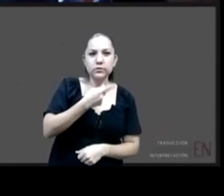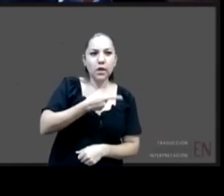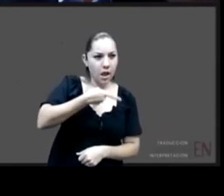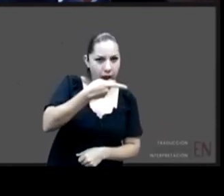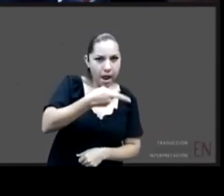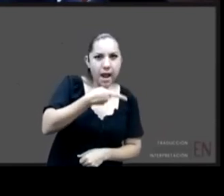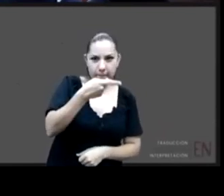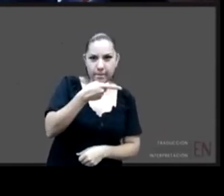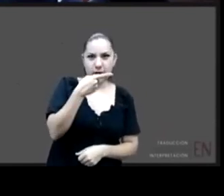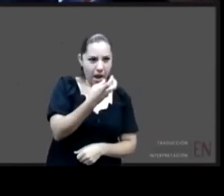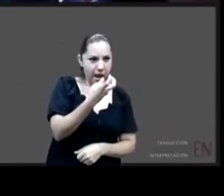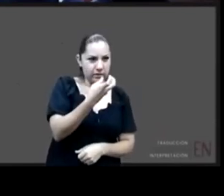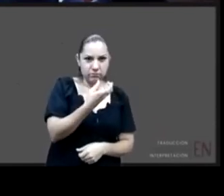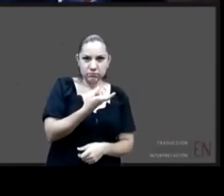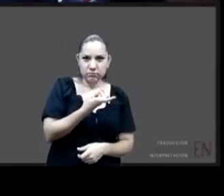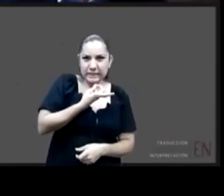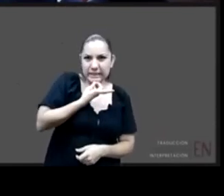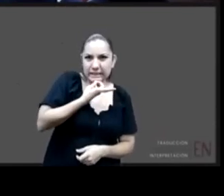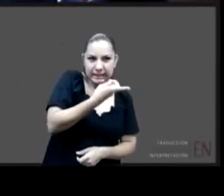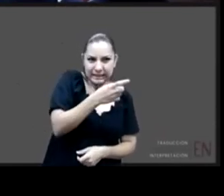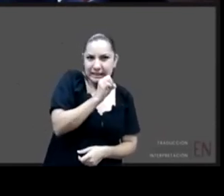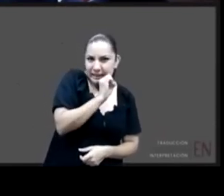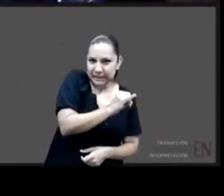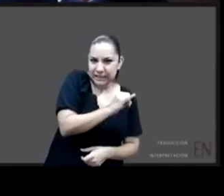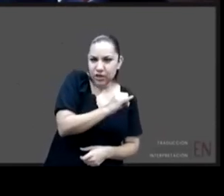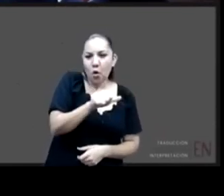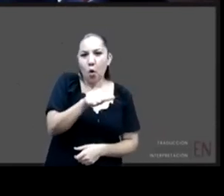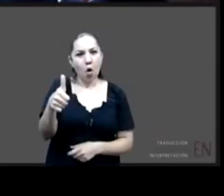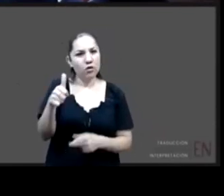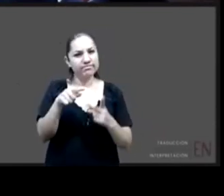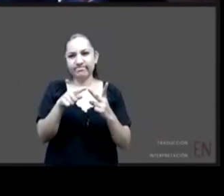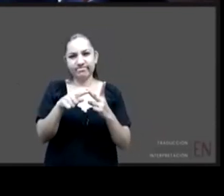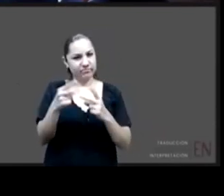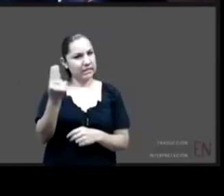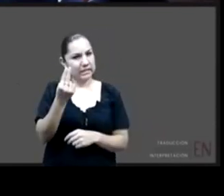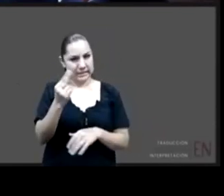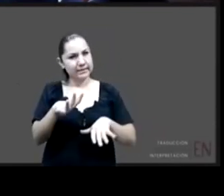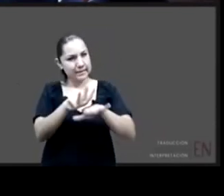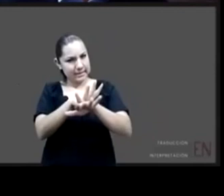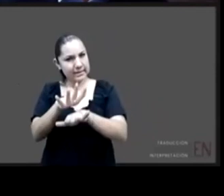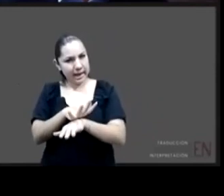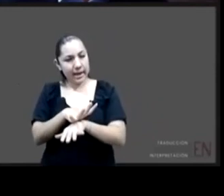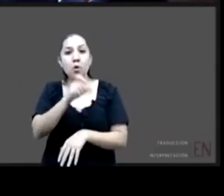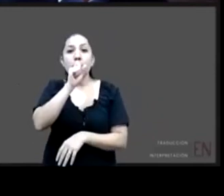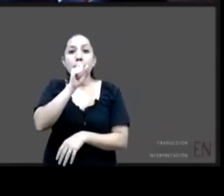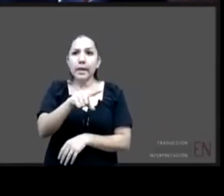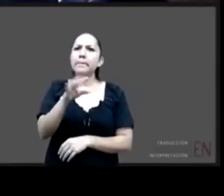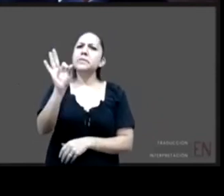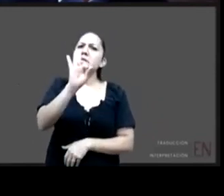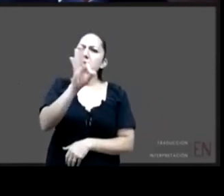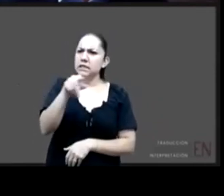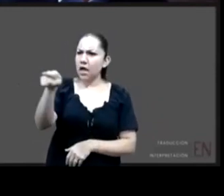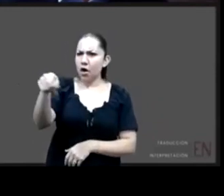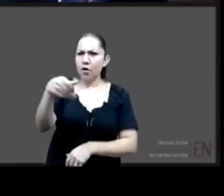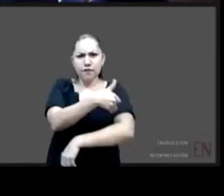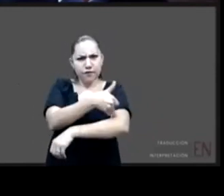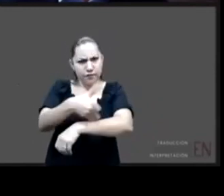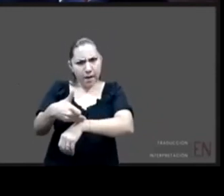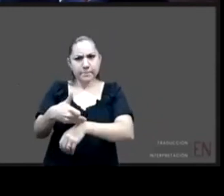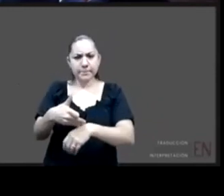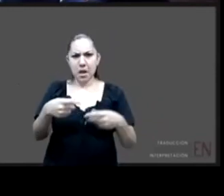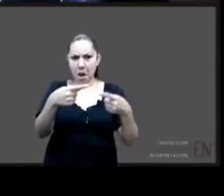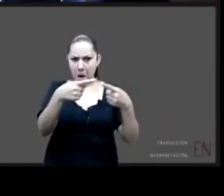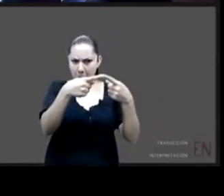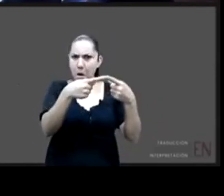pues crear o tener otros niveles también si ya pasaron ciertos filtros las familias tener